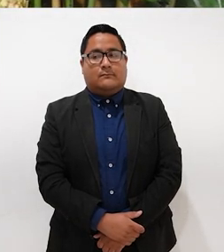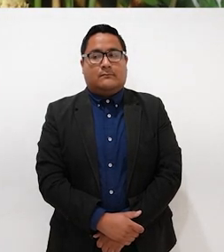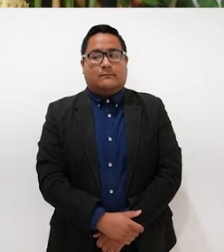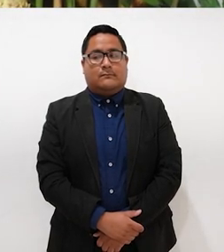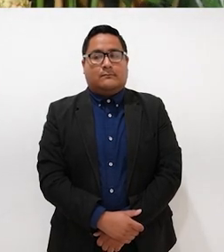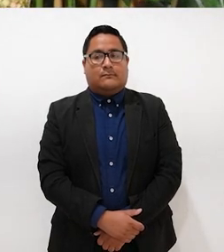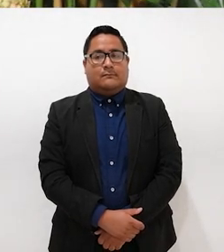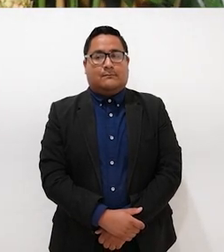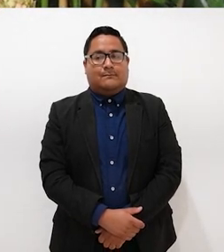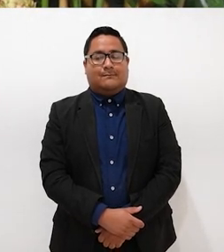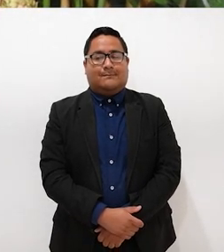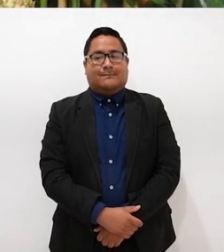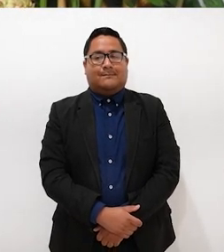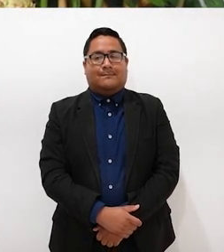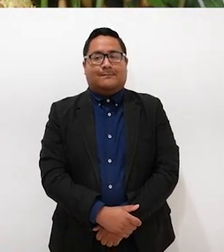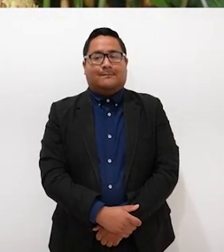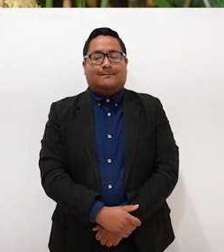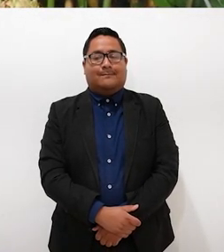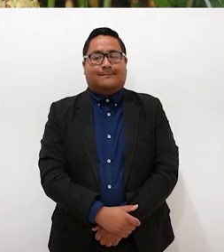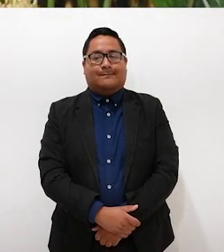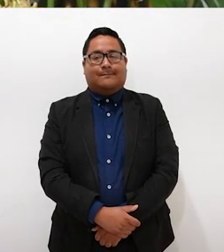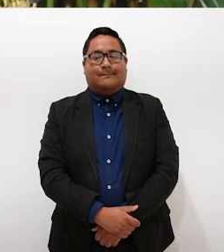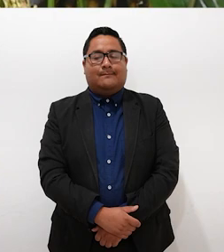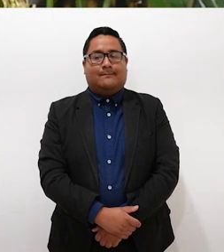Hola, ¿qué tal? Mi nombre es María José.